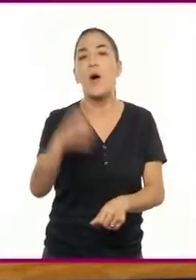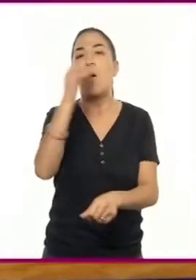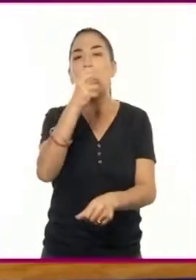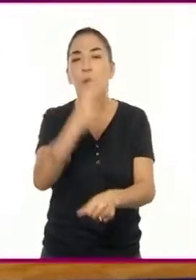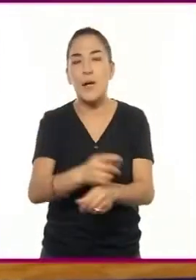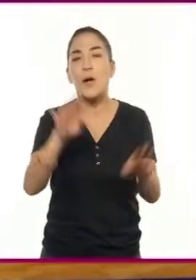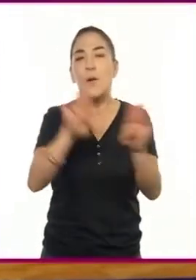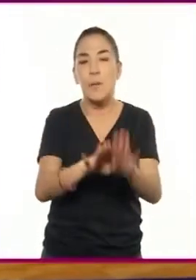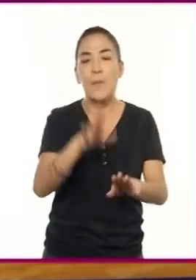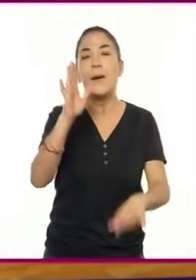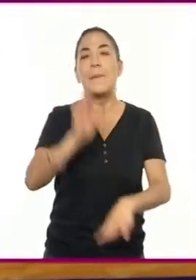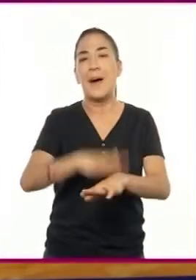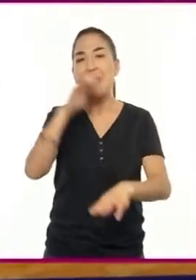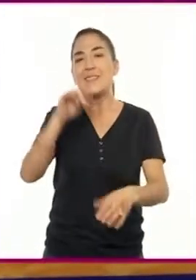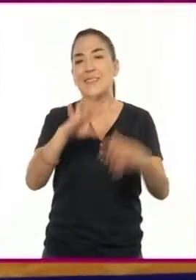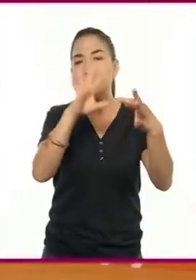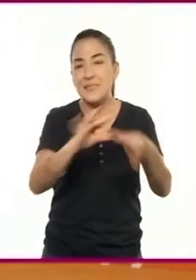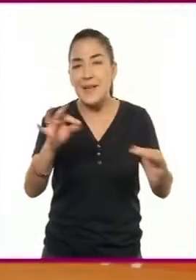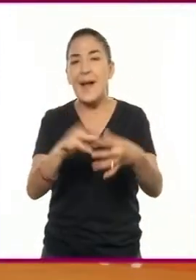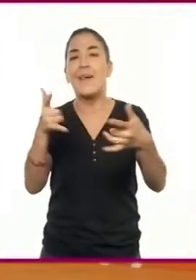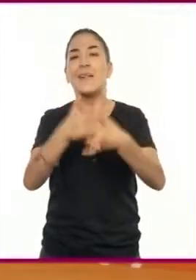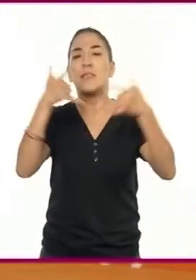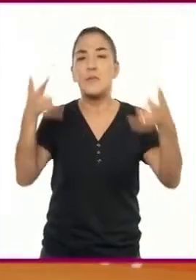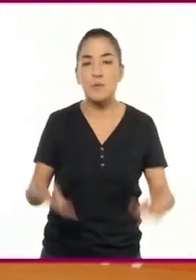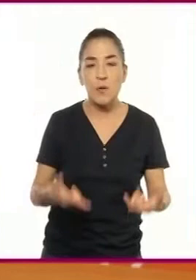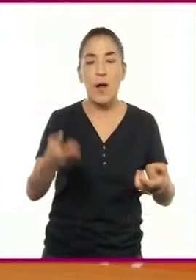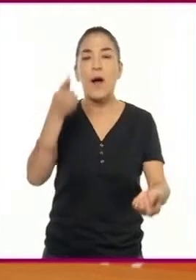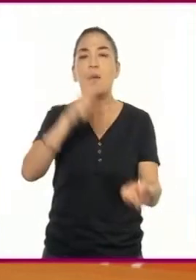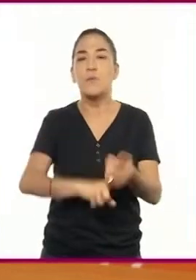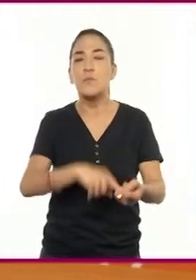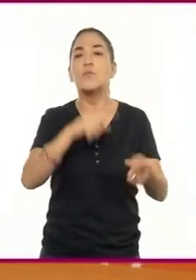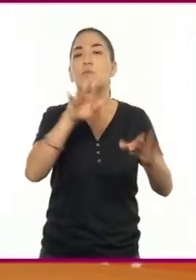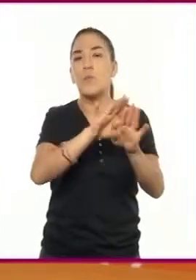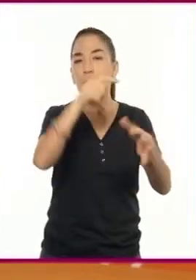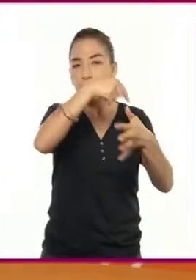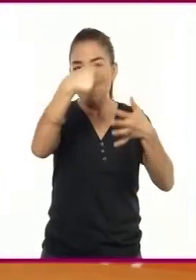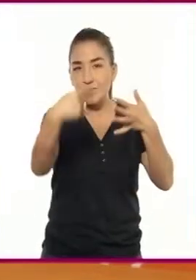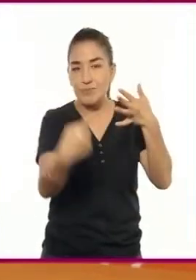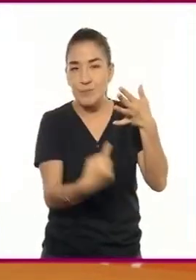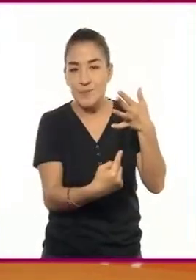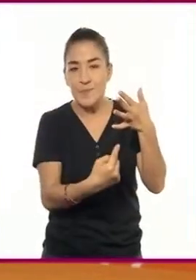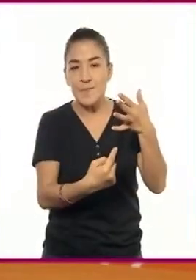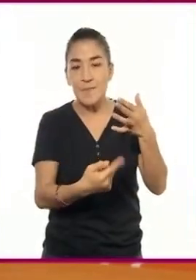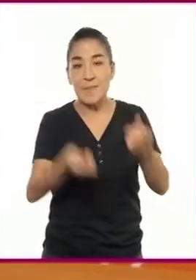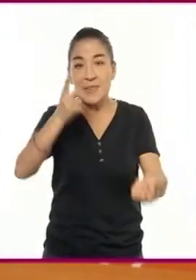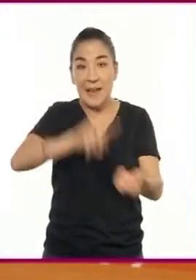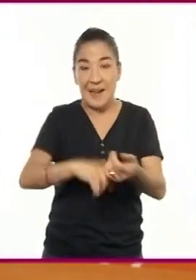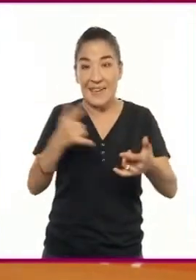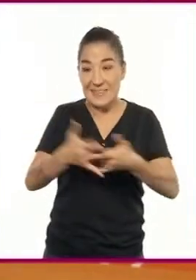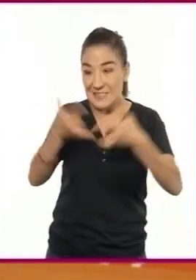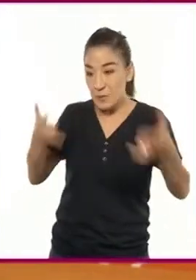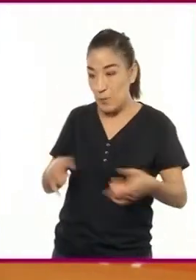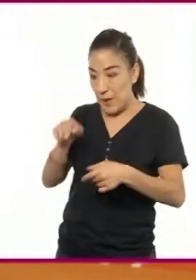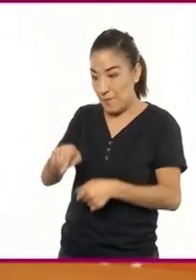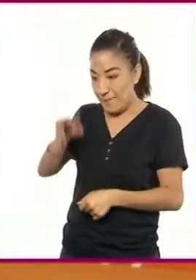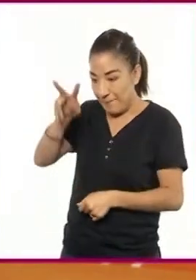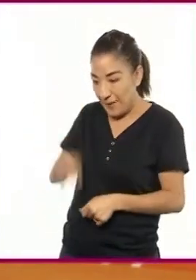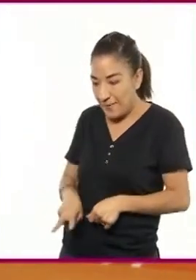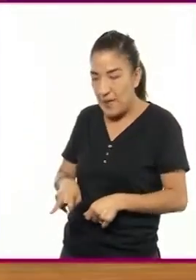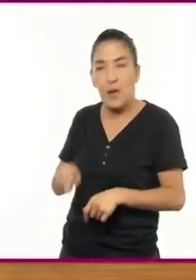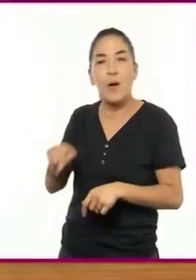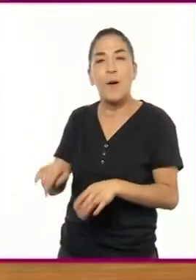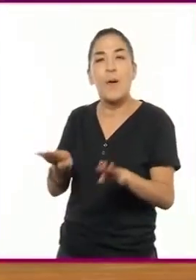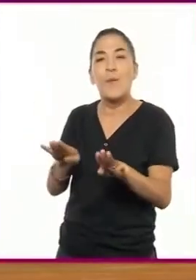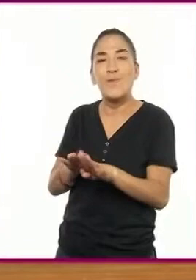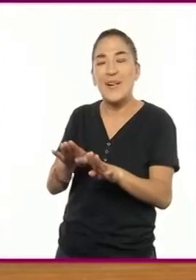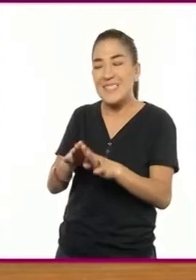extender el alcance de un buen relato y explotar ciertos puntos que en la historia original puede que no se